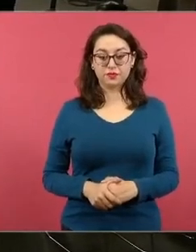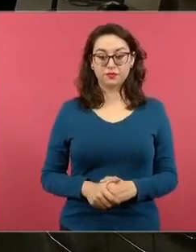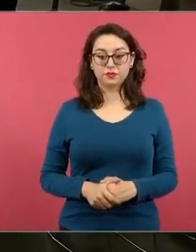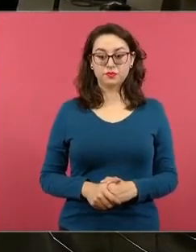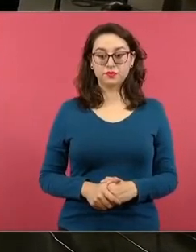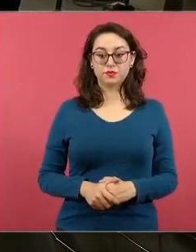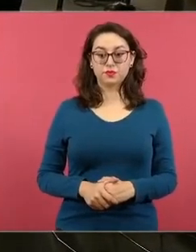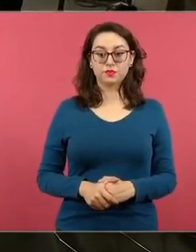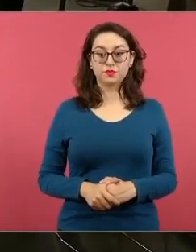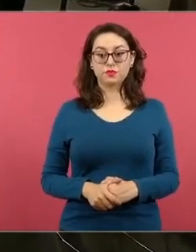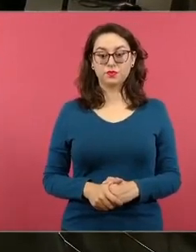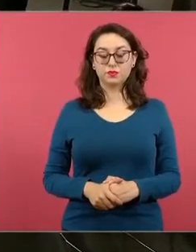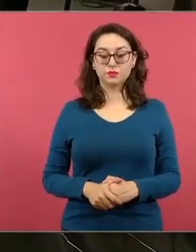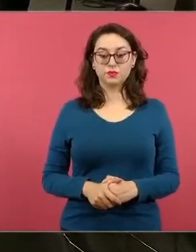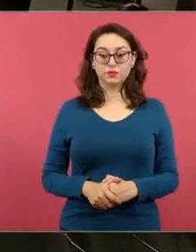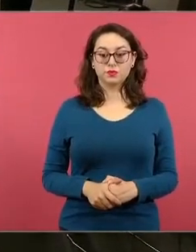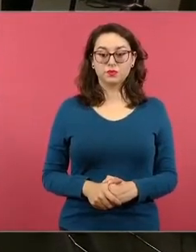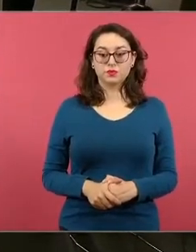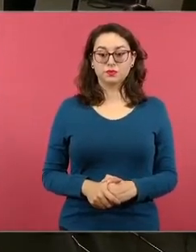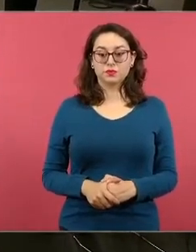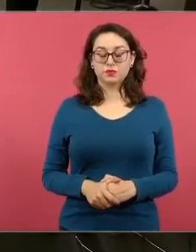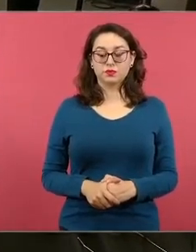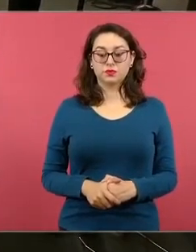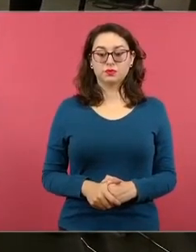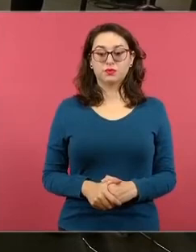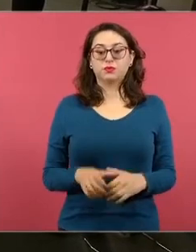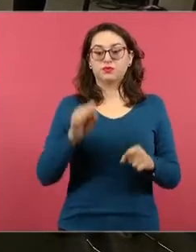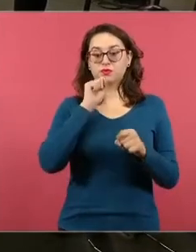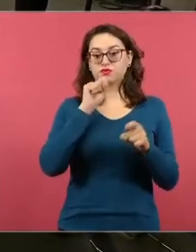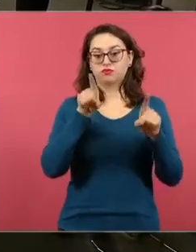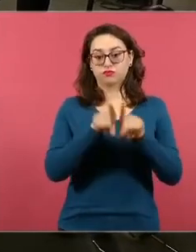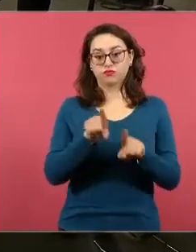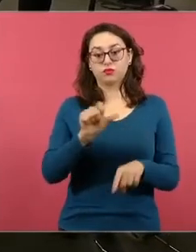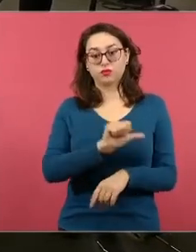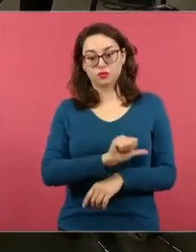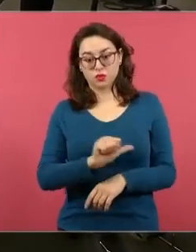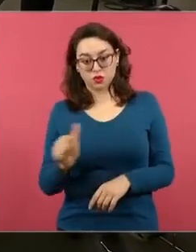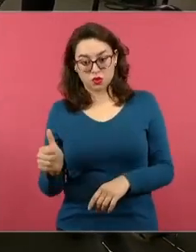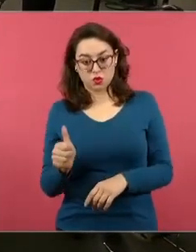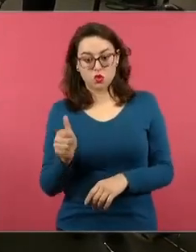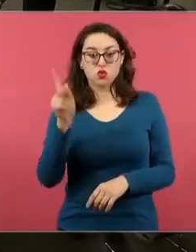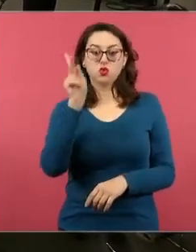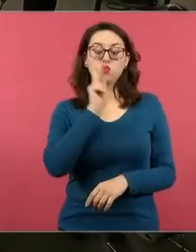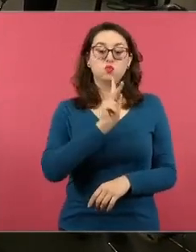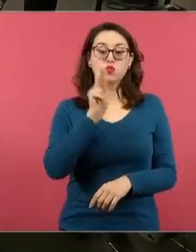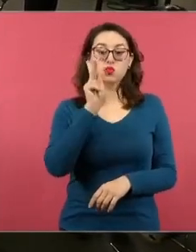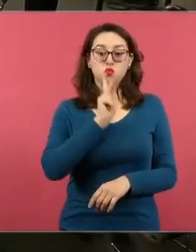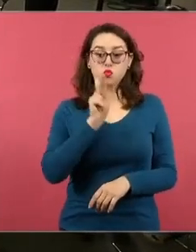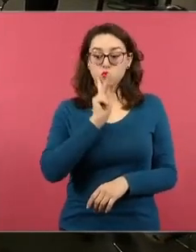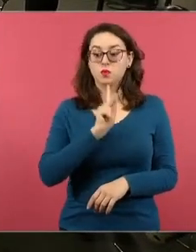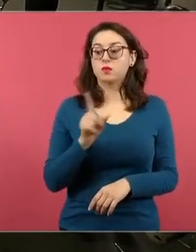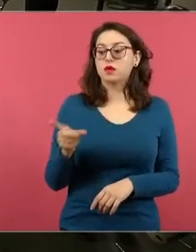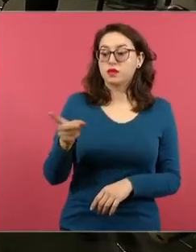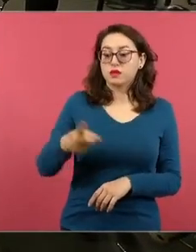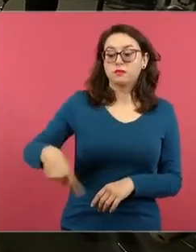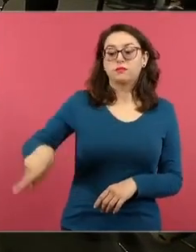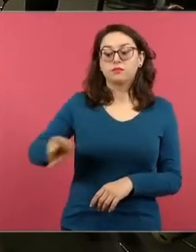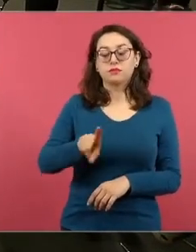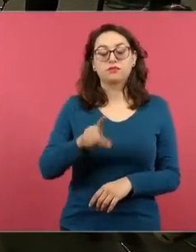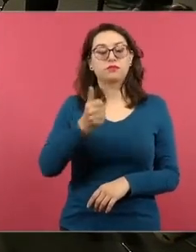En este momento también vamos a indagar, vamos a mostrar un experimento donde los estudiantes van a